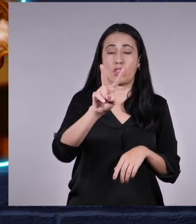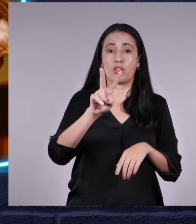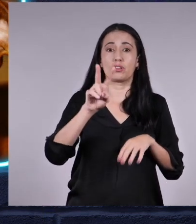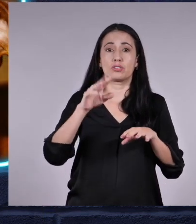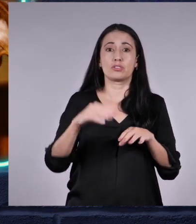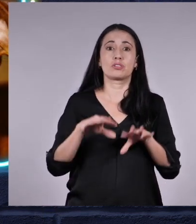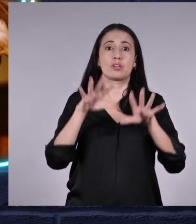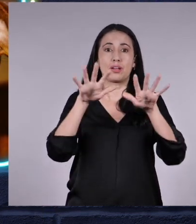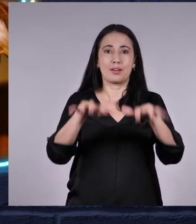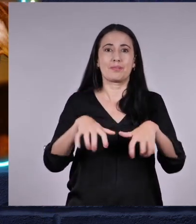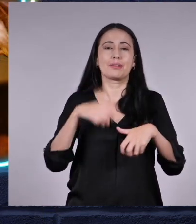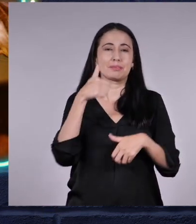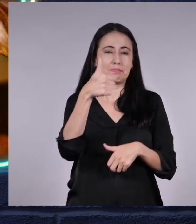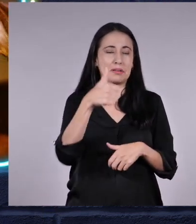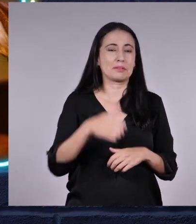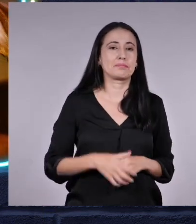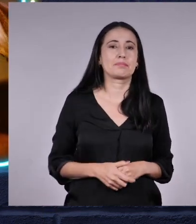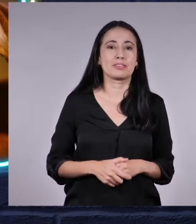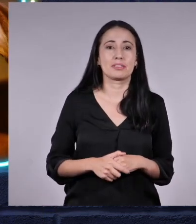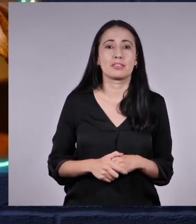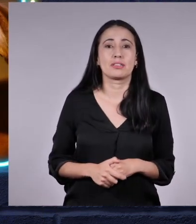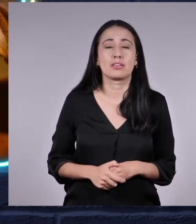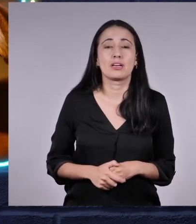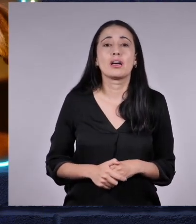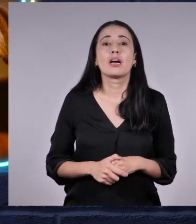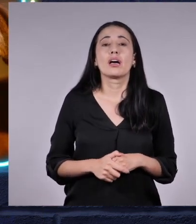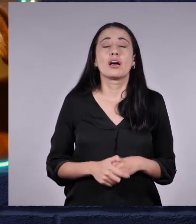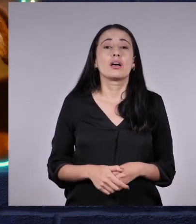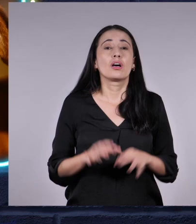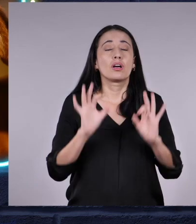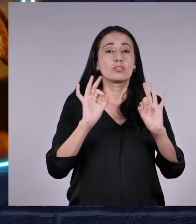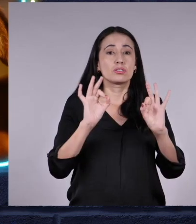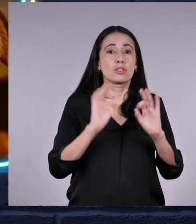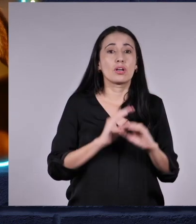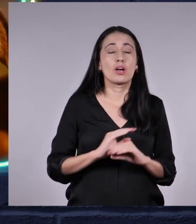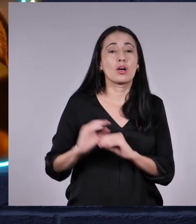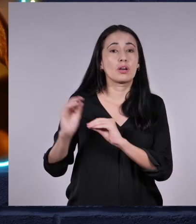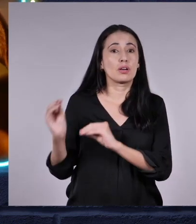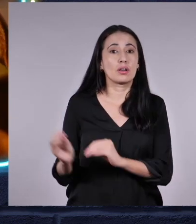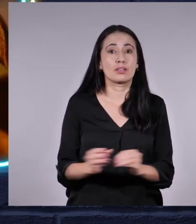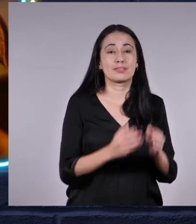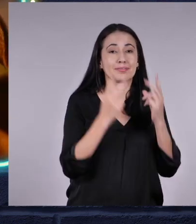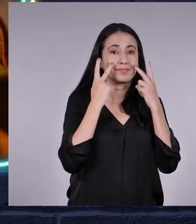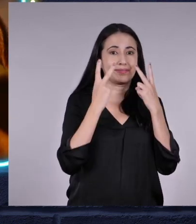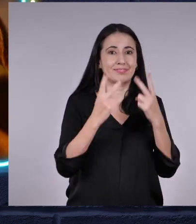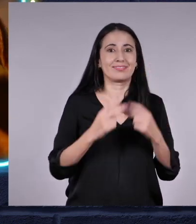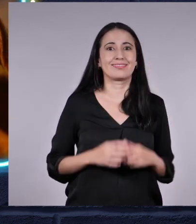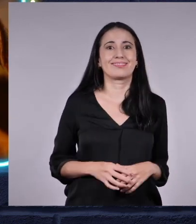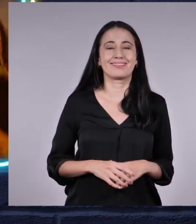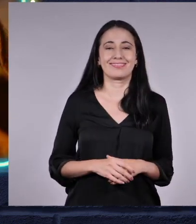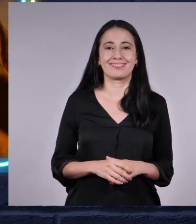adultos. Bien ahí, Kevin. En serio que te llevas la entrada al cielo, directito y sin pagar peajes.